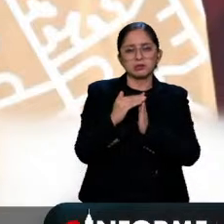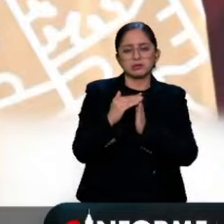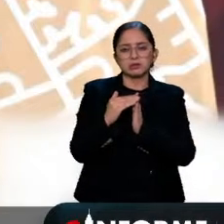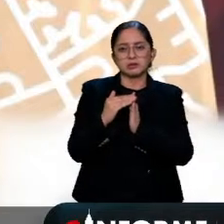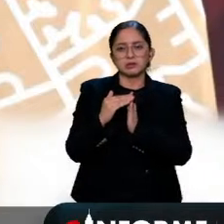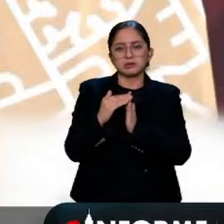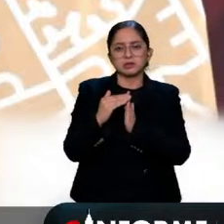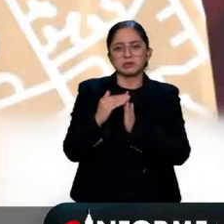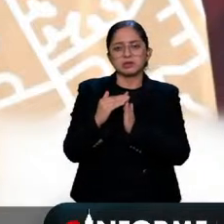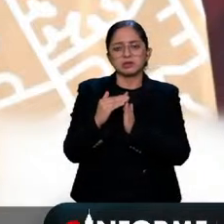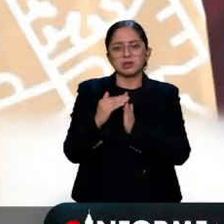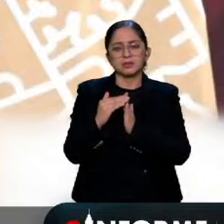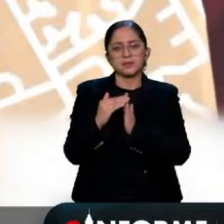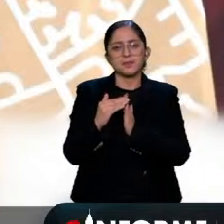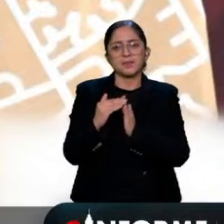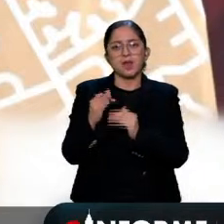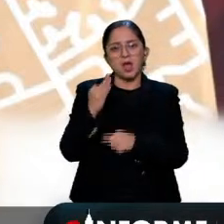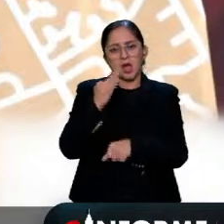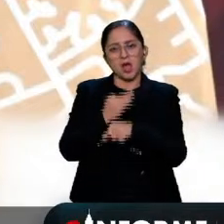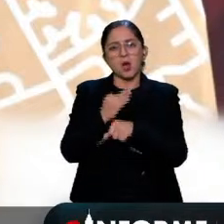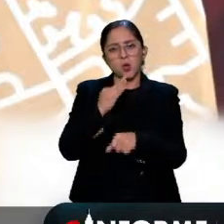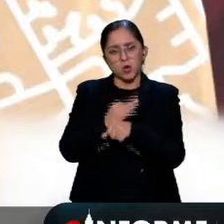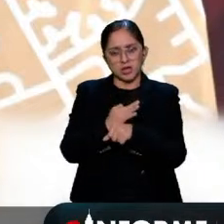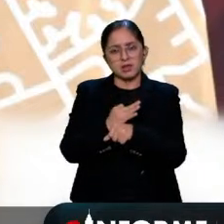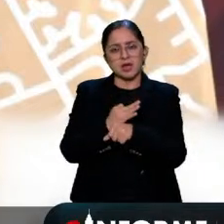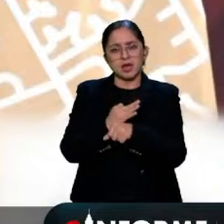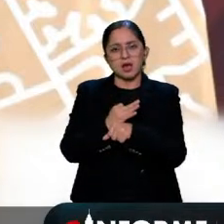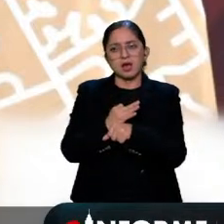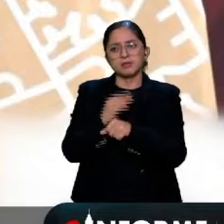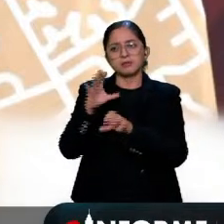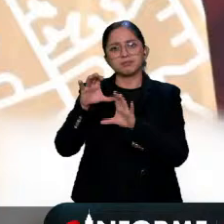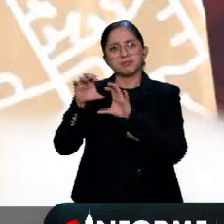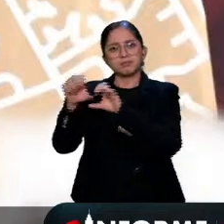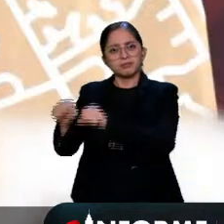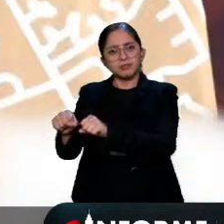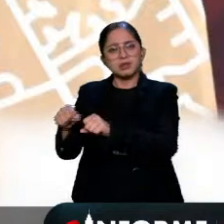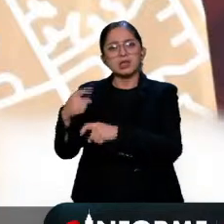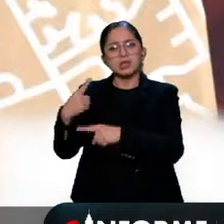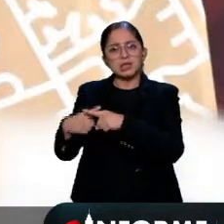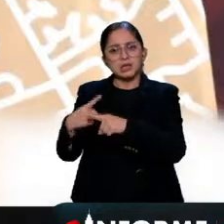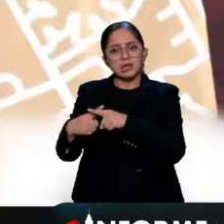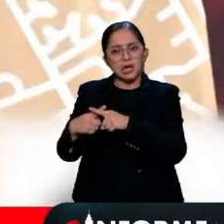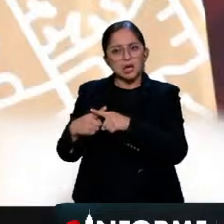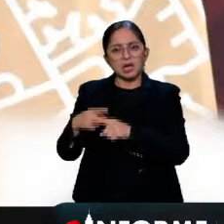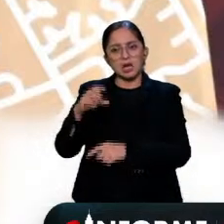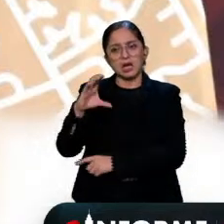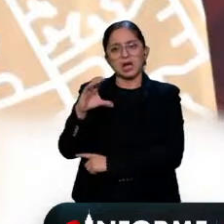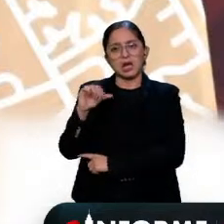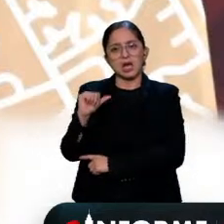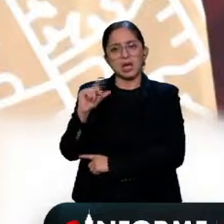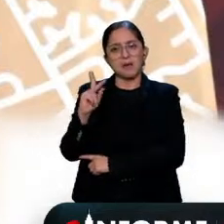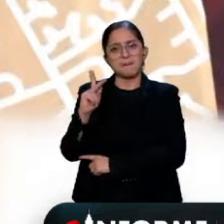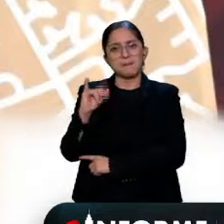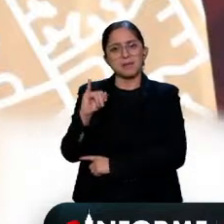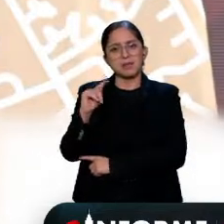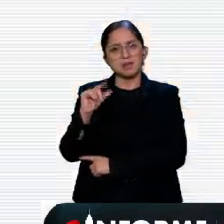por los que está detenido el anterior director de Capital Humano, subsecretario de Capital Humano.